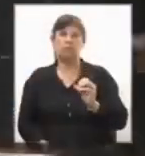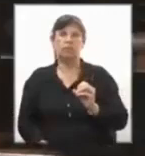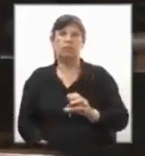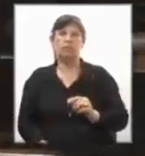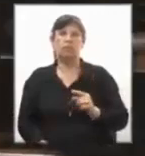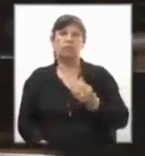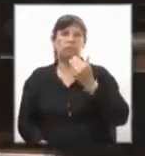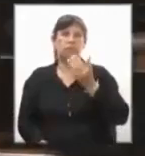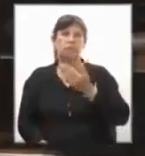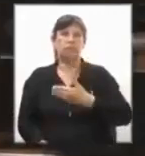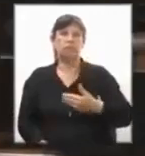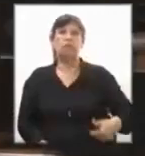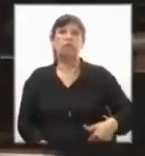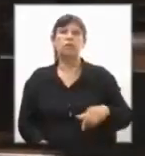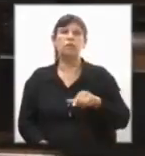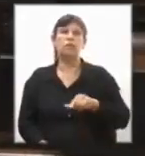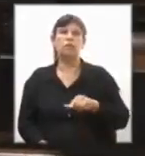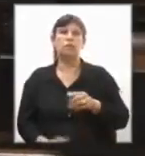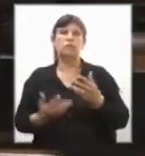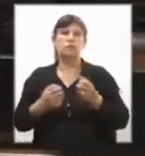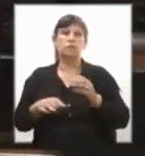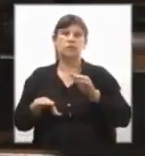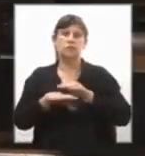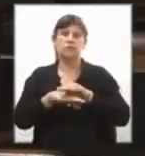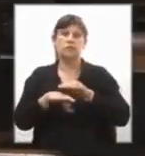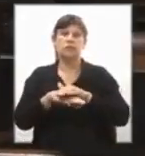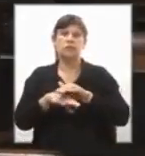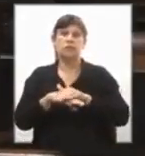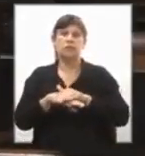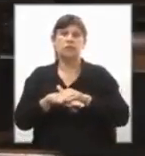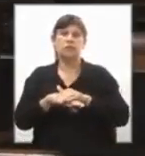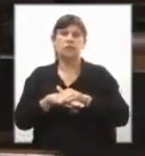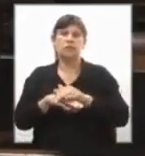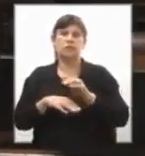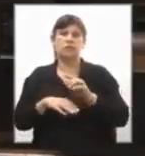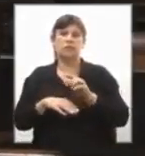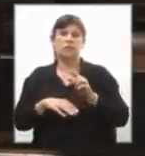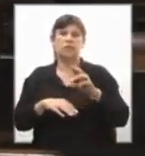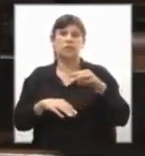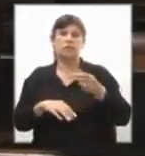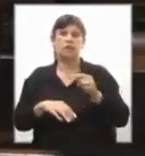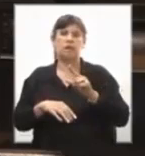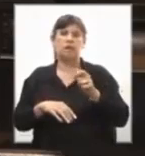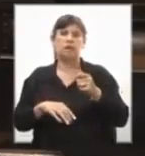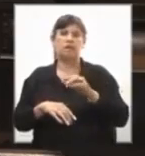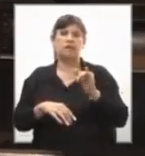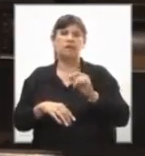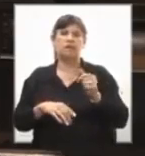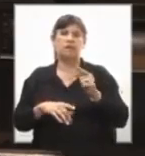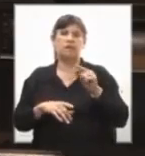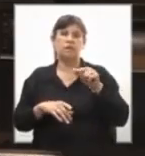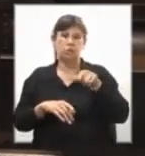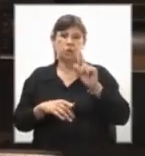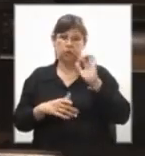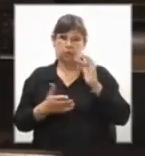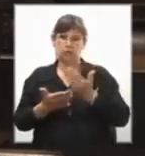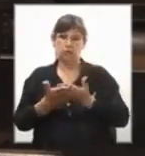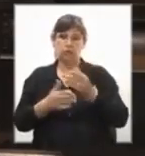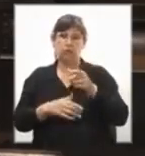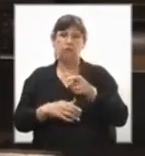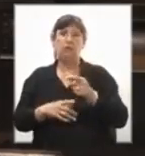Muchas gracias, Presidente. Quiero felicitar a María Rosa Velási por esta iniciativa,